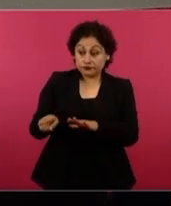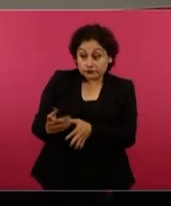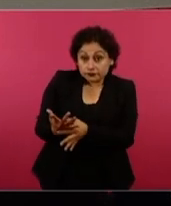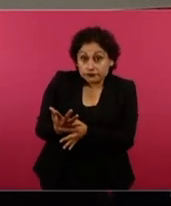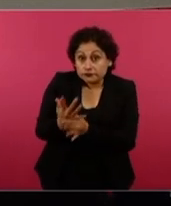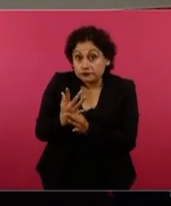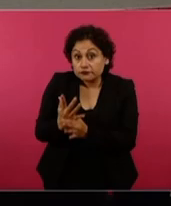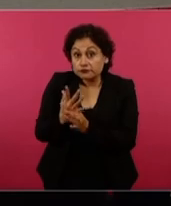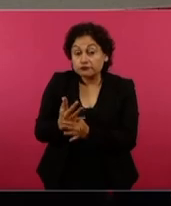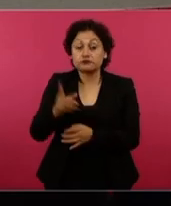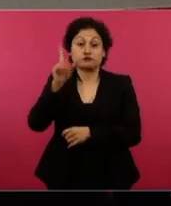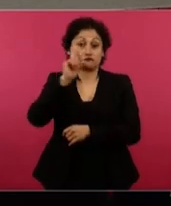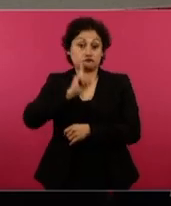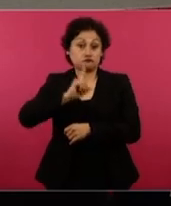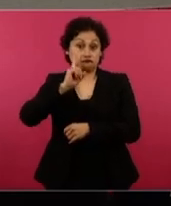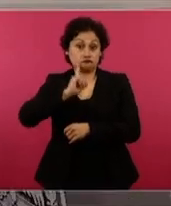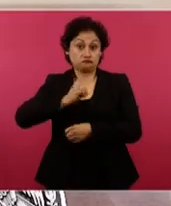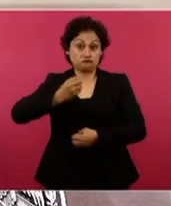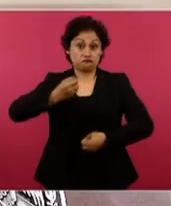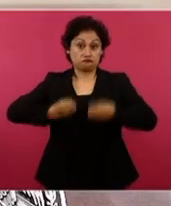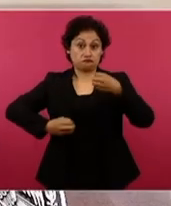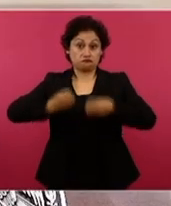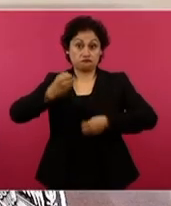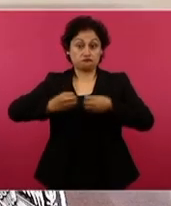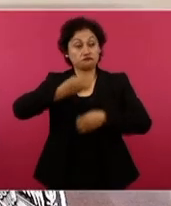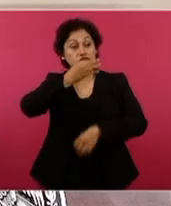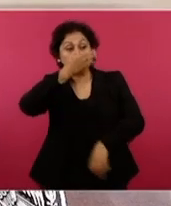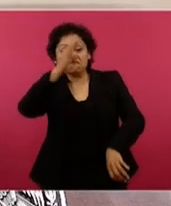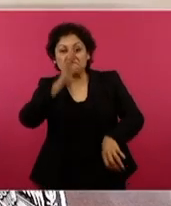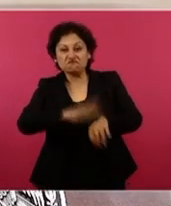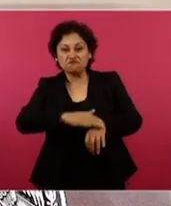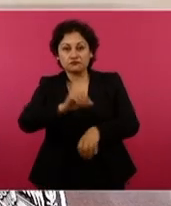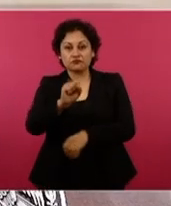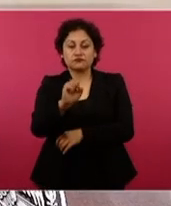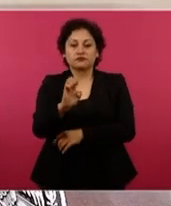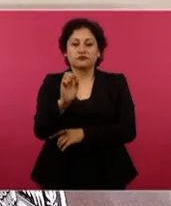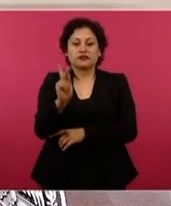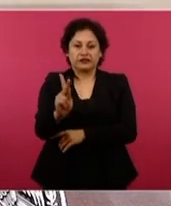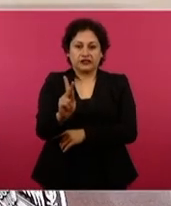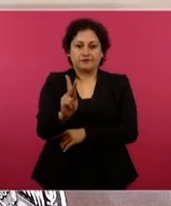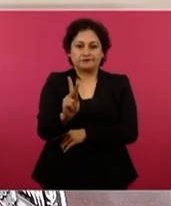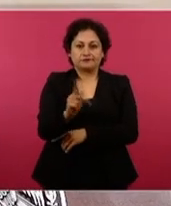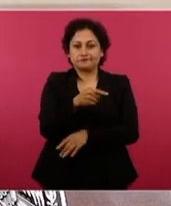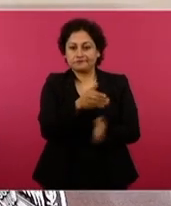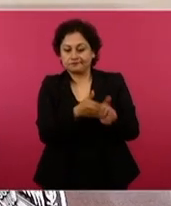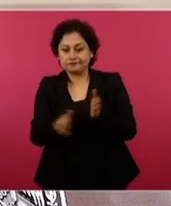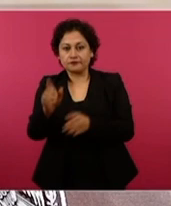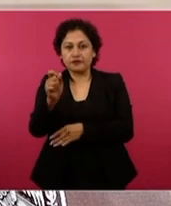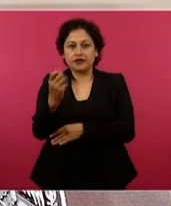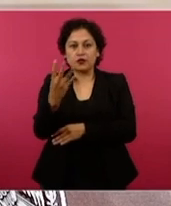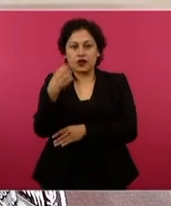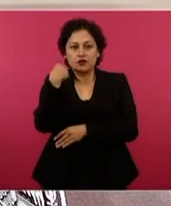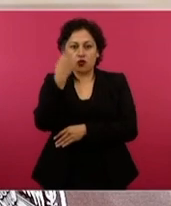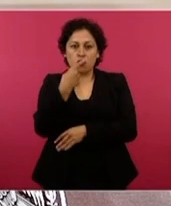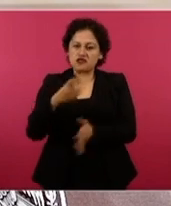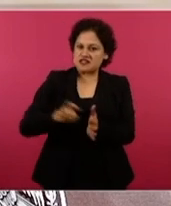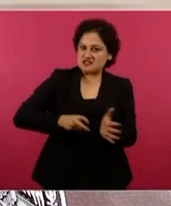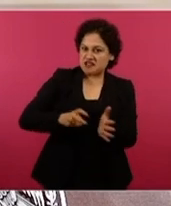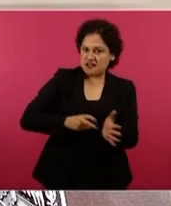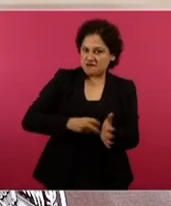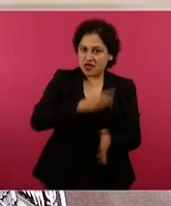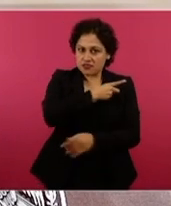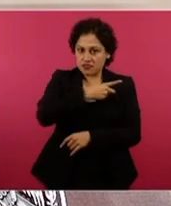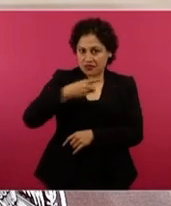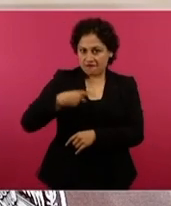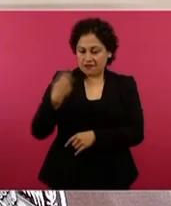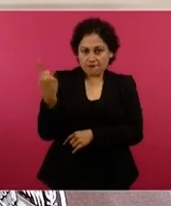una jueza lanzó un ultimátum de 24 horas a la CEP para que realice el rediseño de los libros de texto de primaria